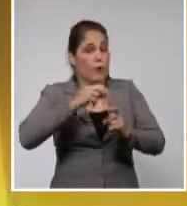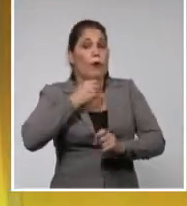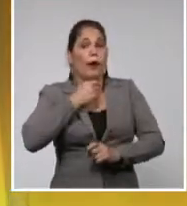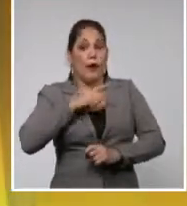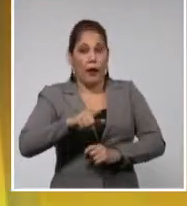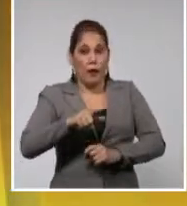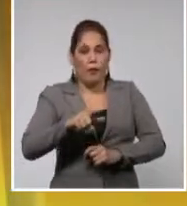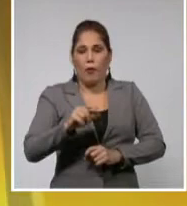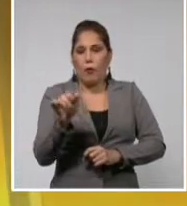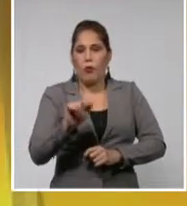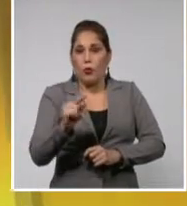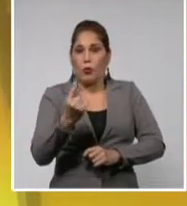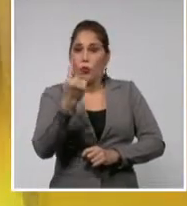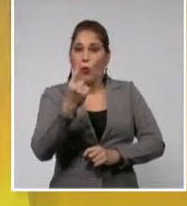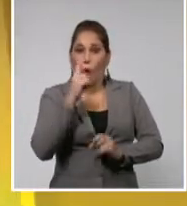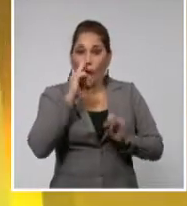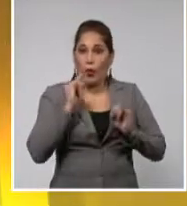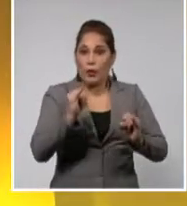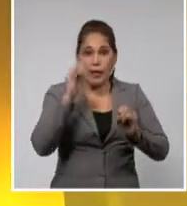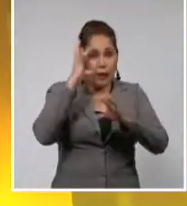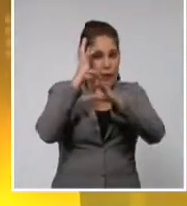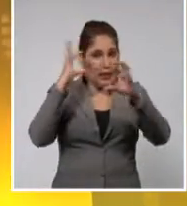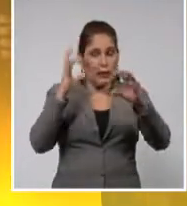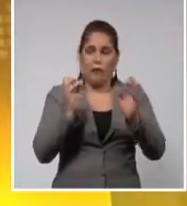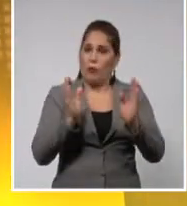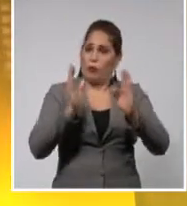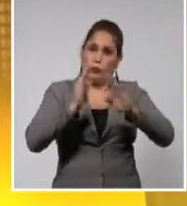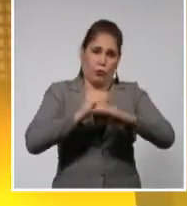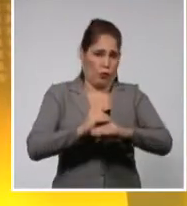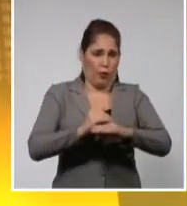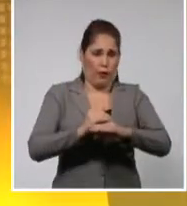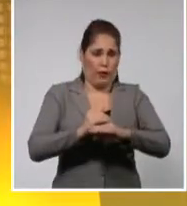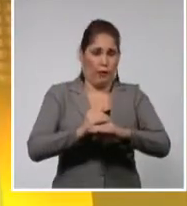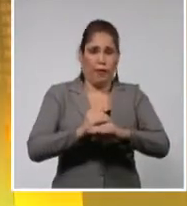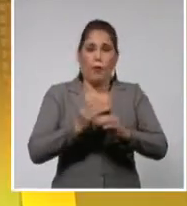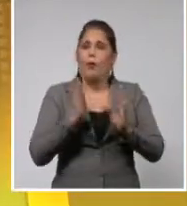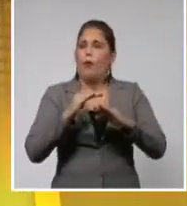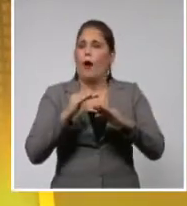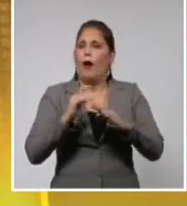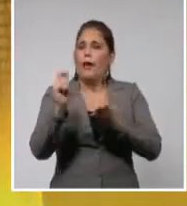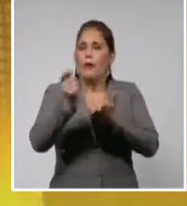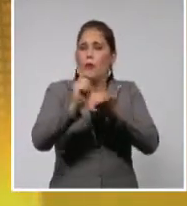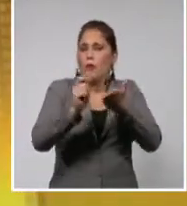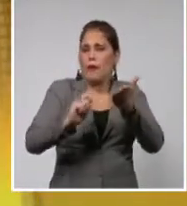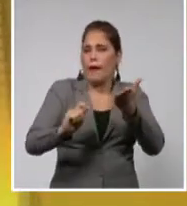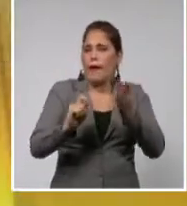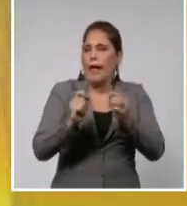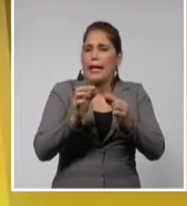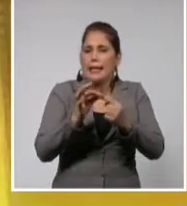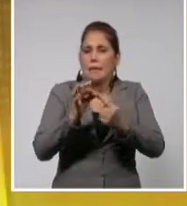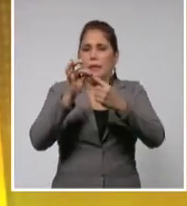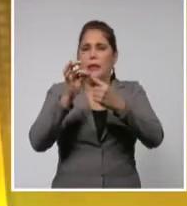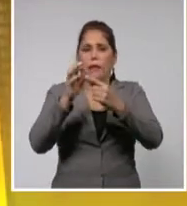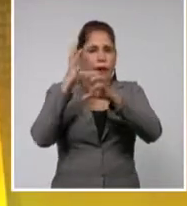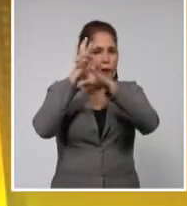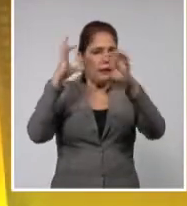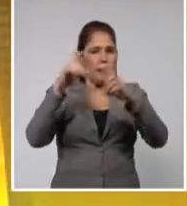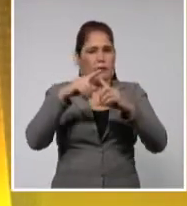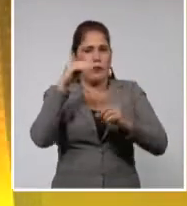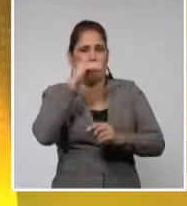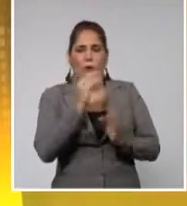de que todavía no tenemos un noticiero científico en la televisión cubana, no existe una redacción especializada de ciencia y tecnología,